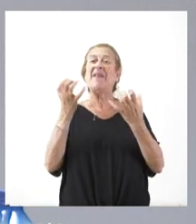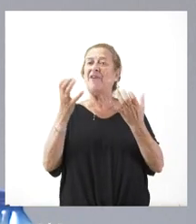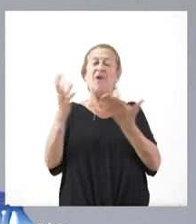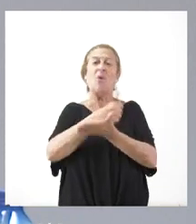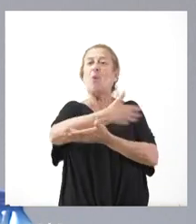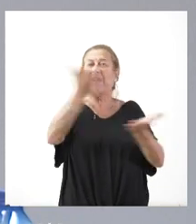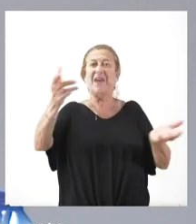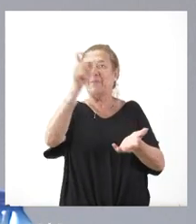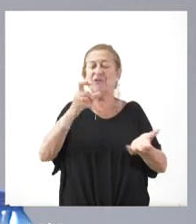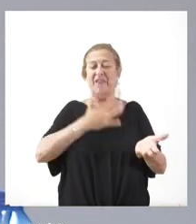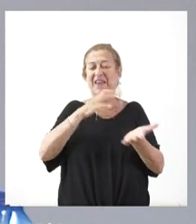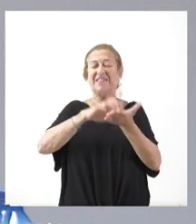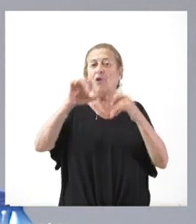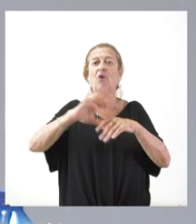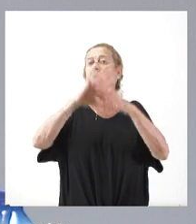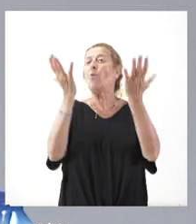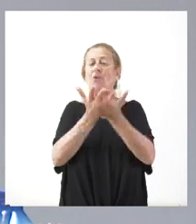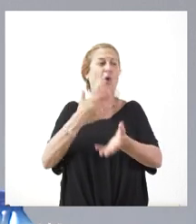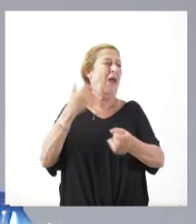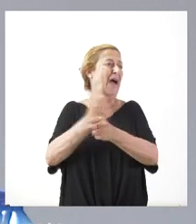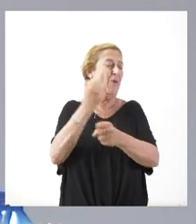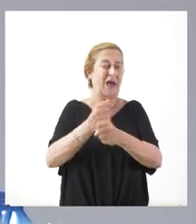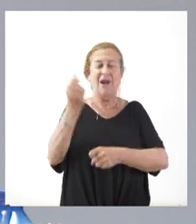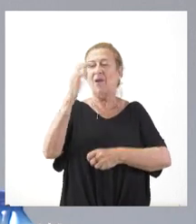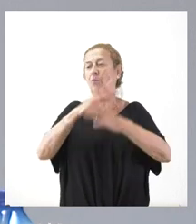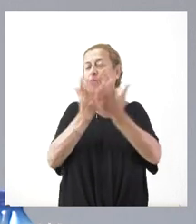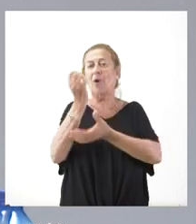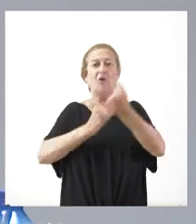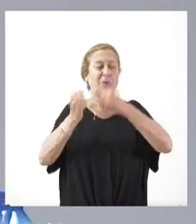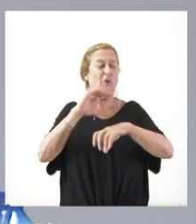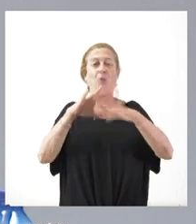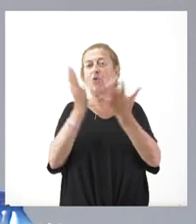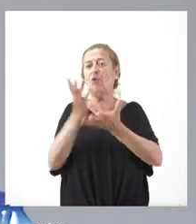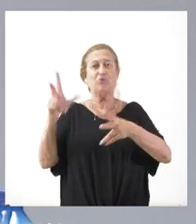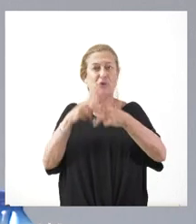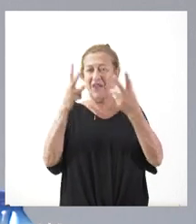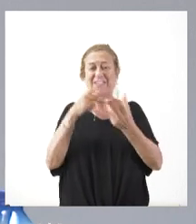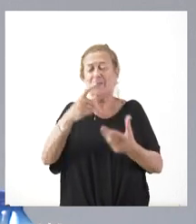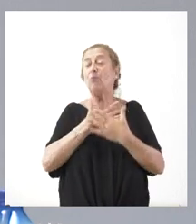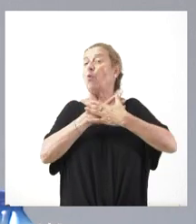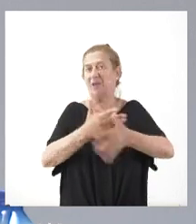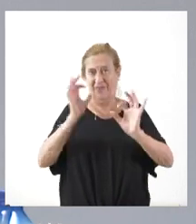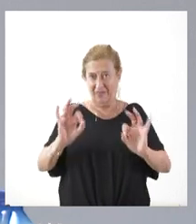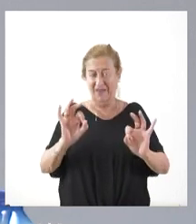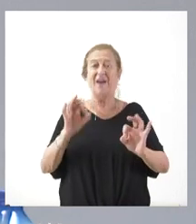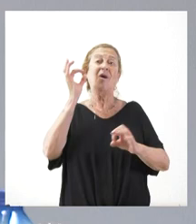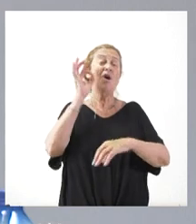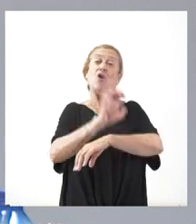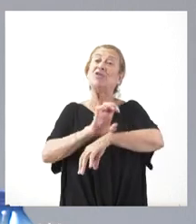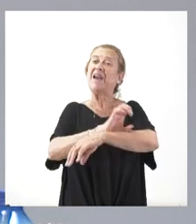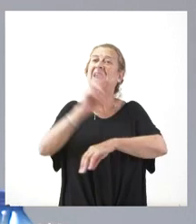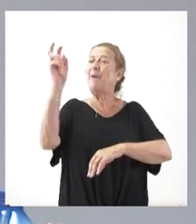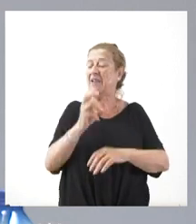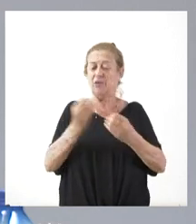persona de Castilla en el mundo laboral, en el mundo económico, en el mundo social. Esa es la voluntad. La consejera llega con esa